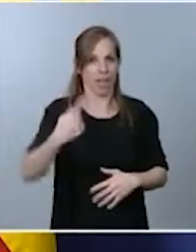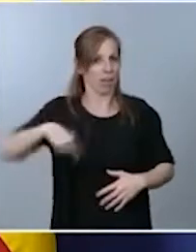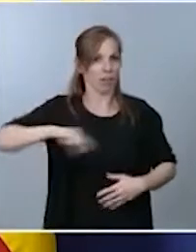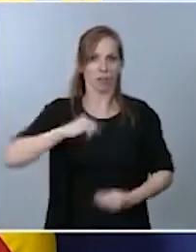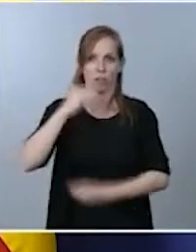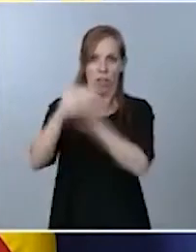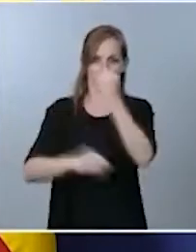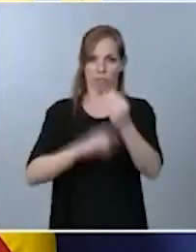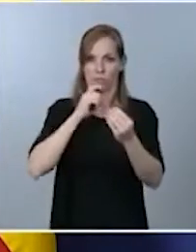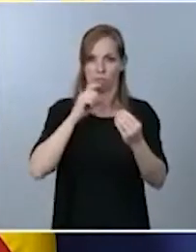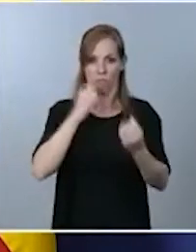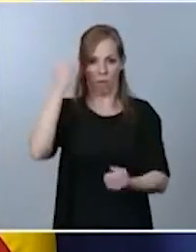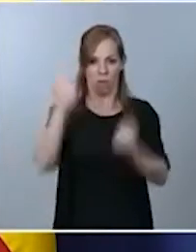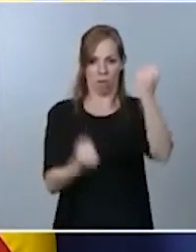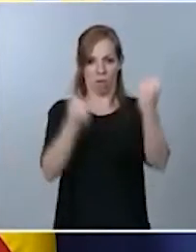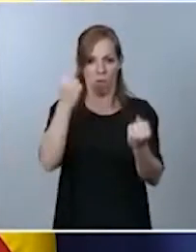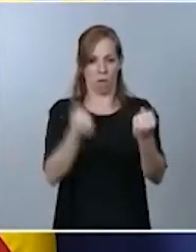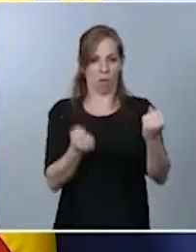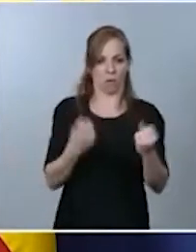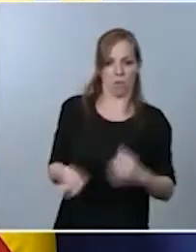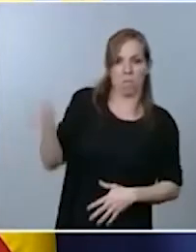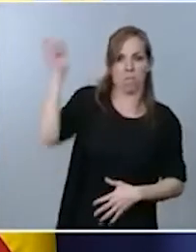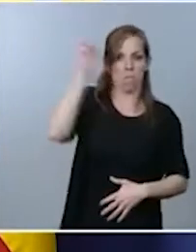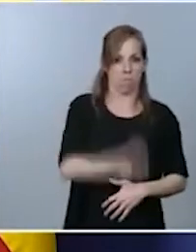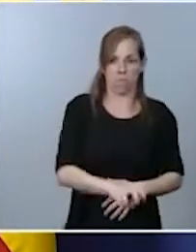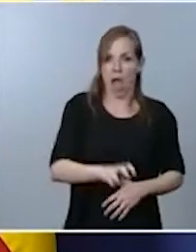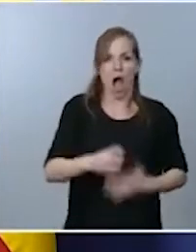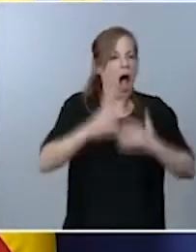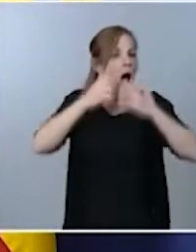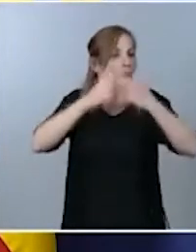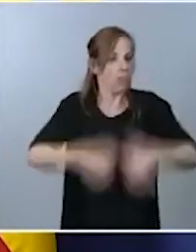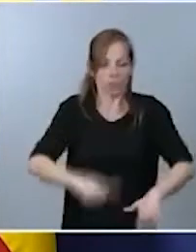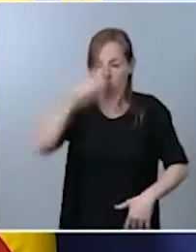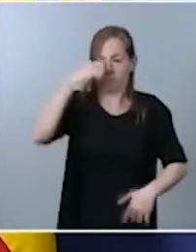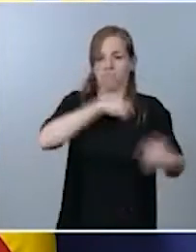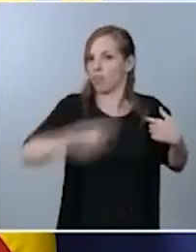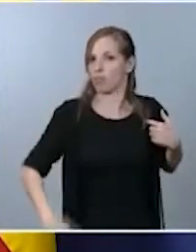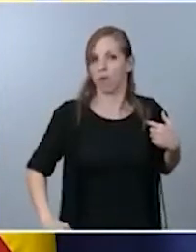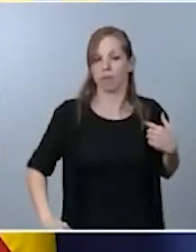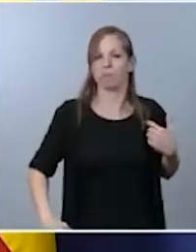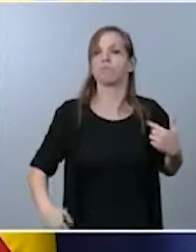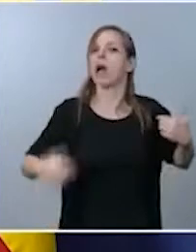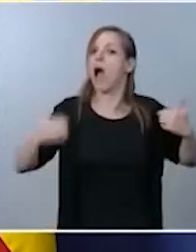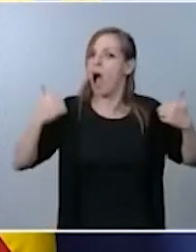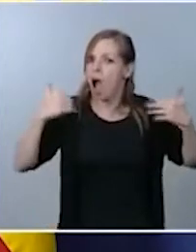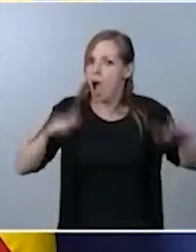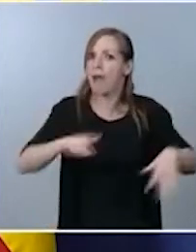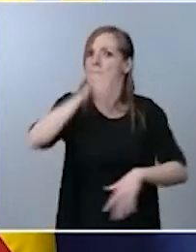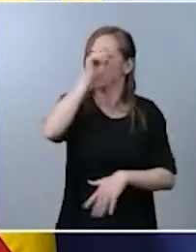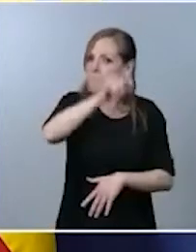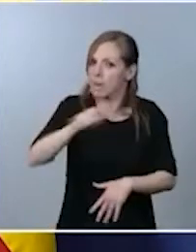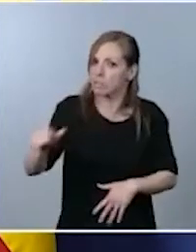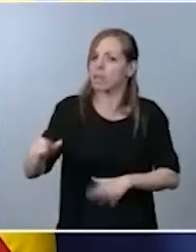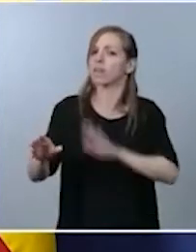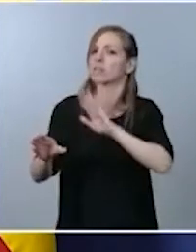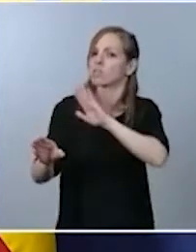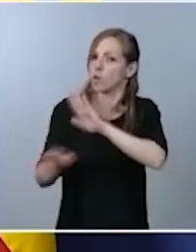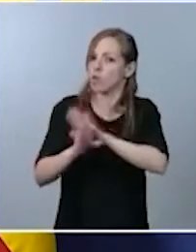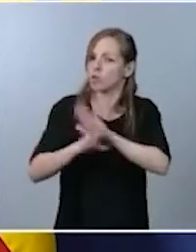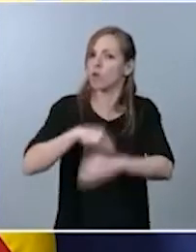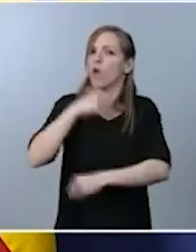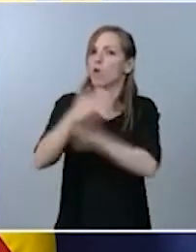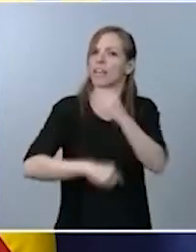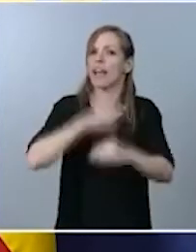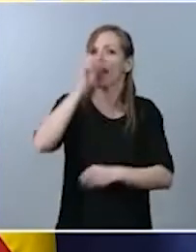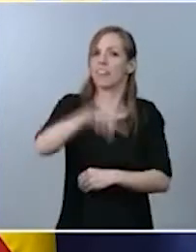introducirnos en un vehículo es ponernos automáticamente el cinturón? Pues todavía, al día de hoy, desgraciadamente, 116